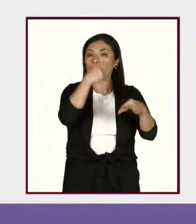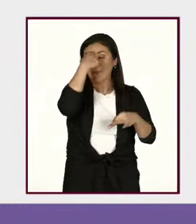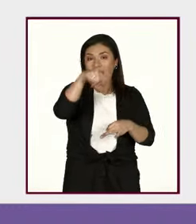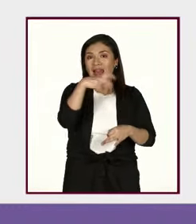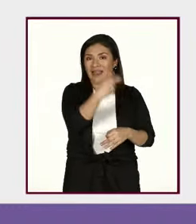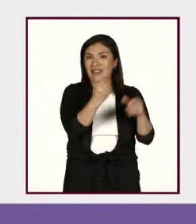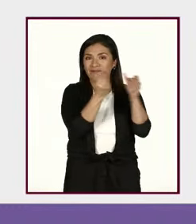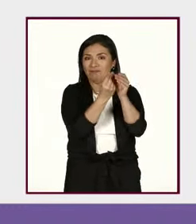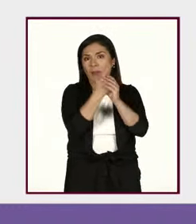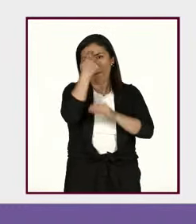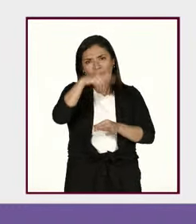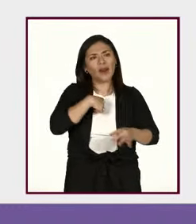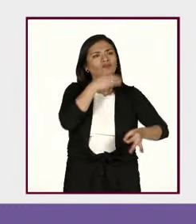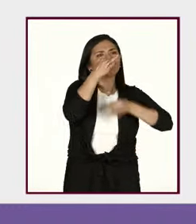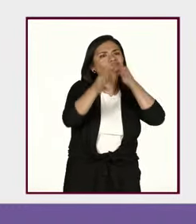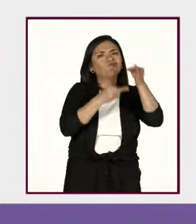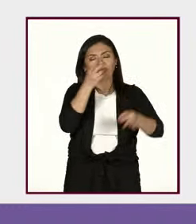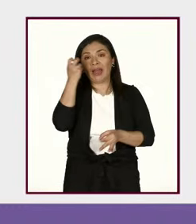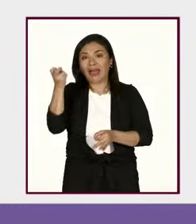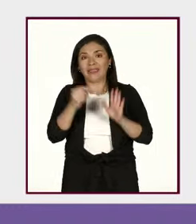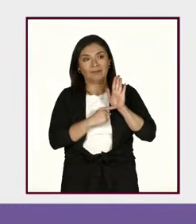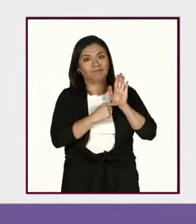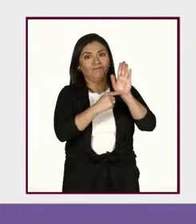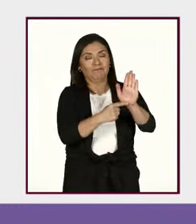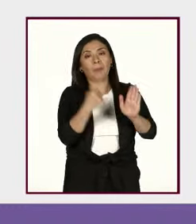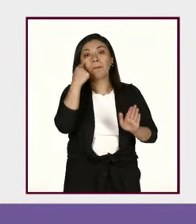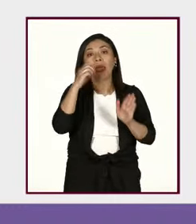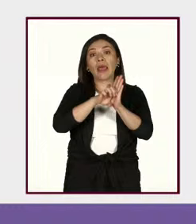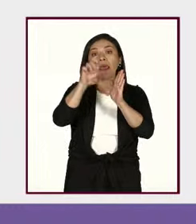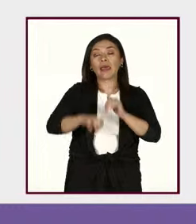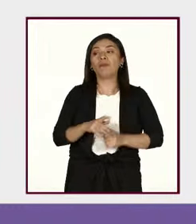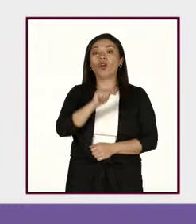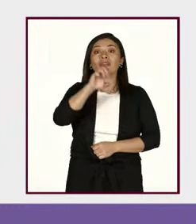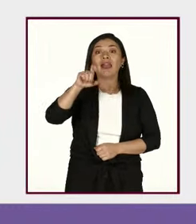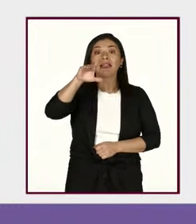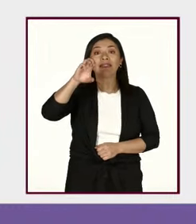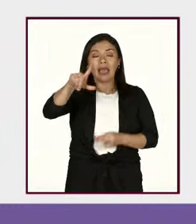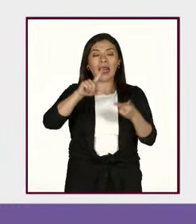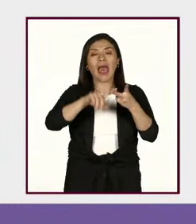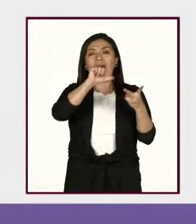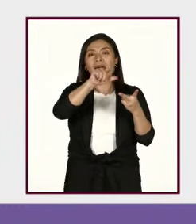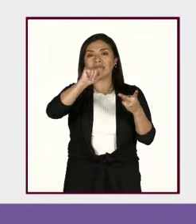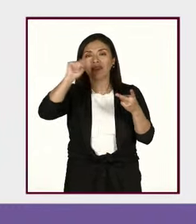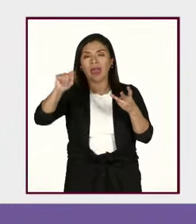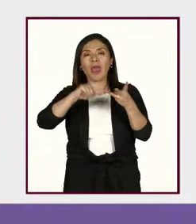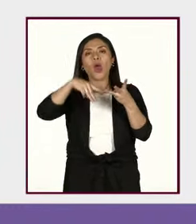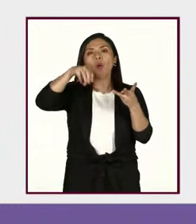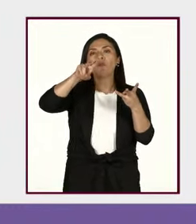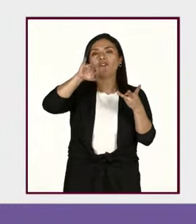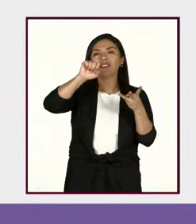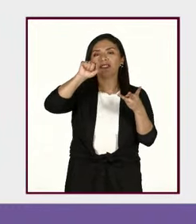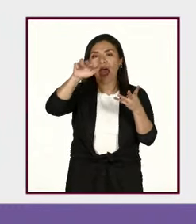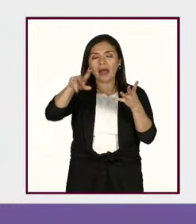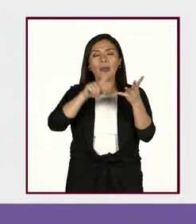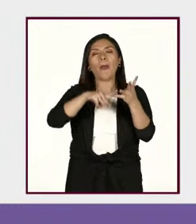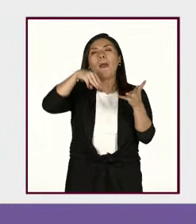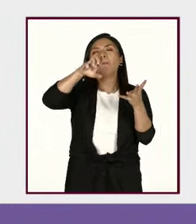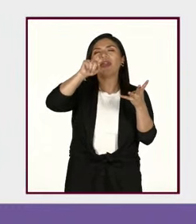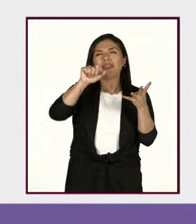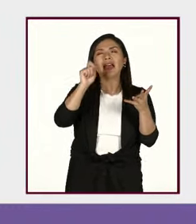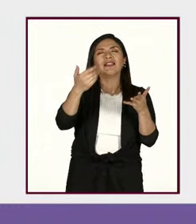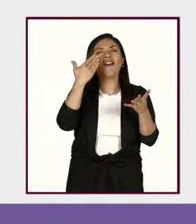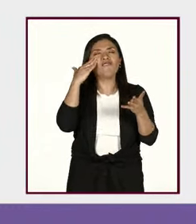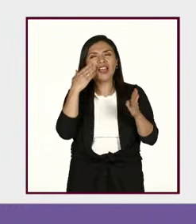para hacer difusión de este documento. Por ejemplo tenemos a Telcel, AT&T, a Movistar, a Meta que es Facebook e